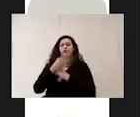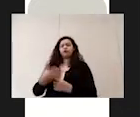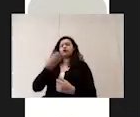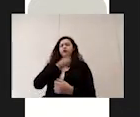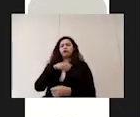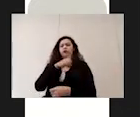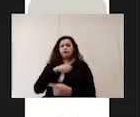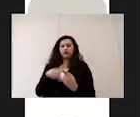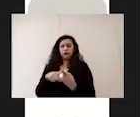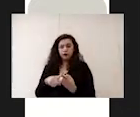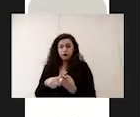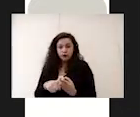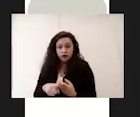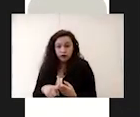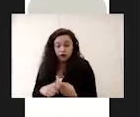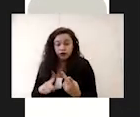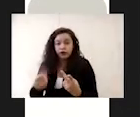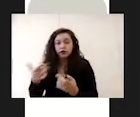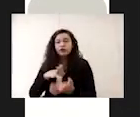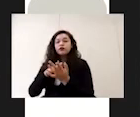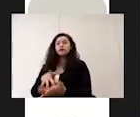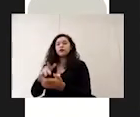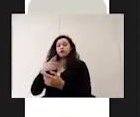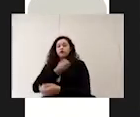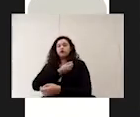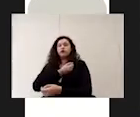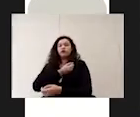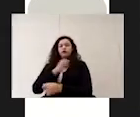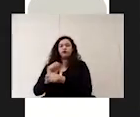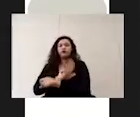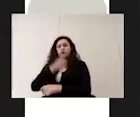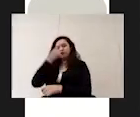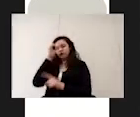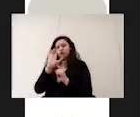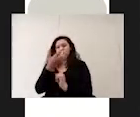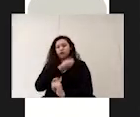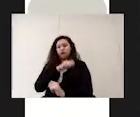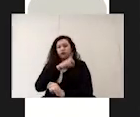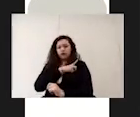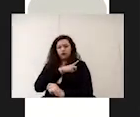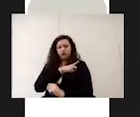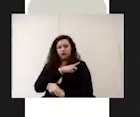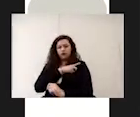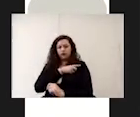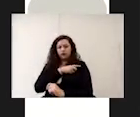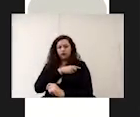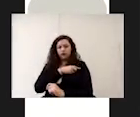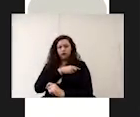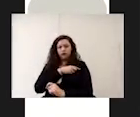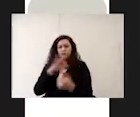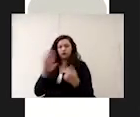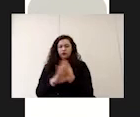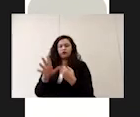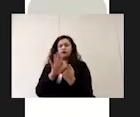apoyo psicoemocional en cuanto al comité de salud previo a la reapertura de los centros